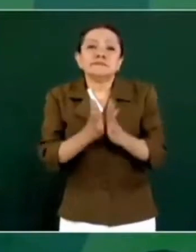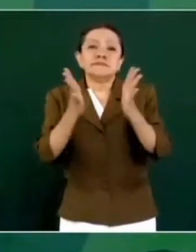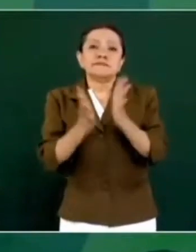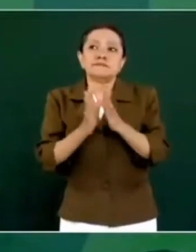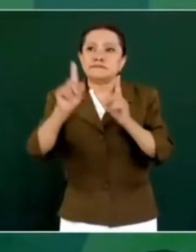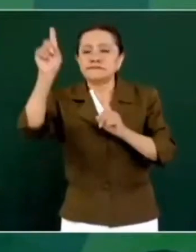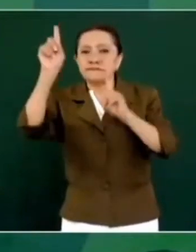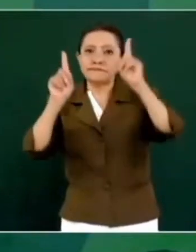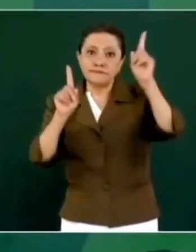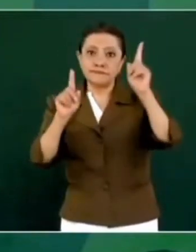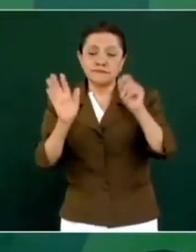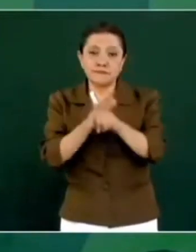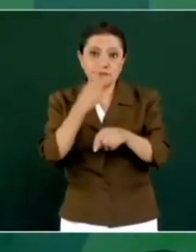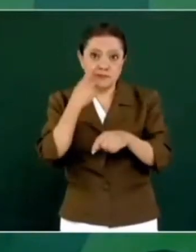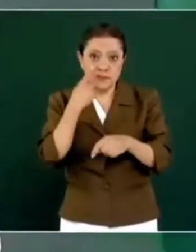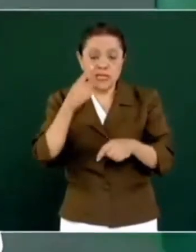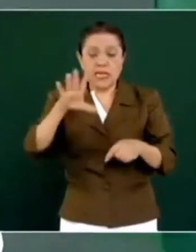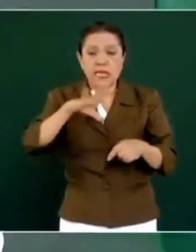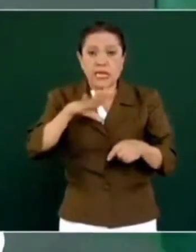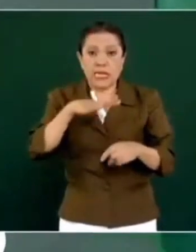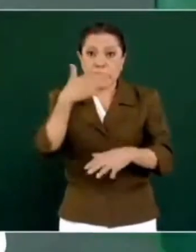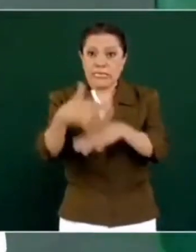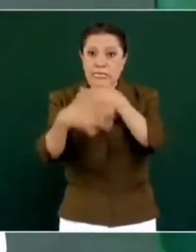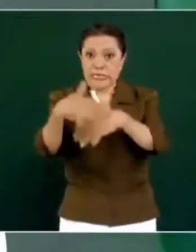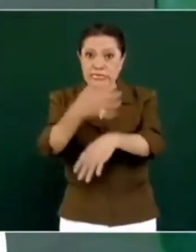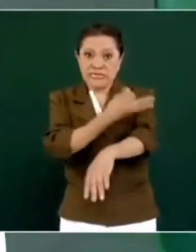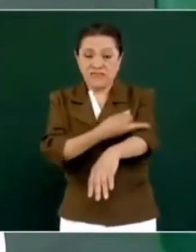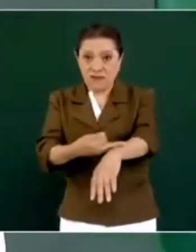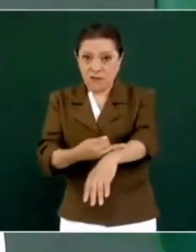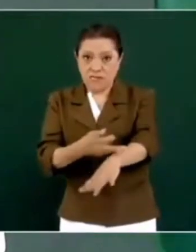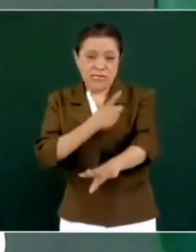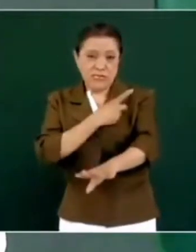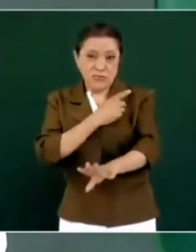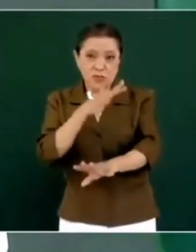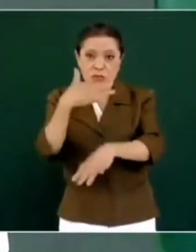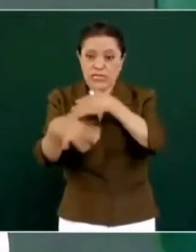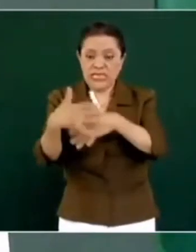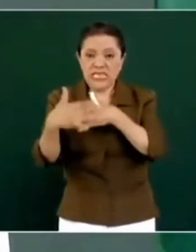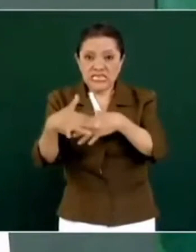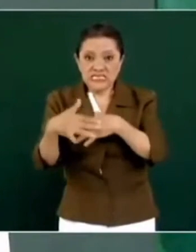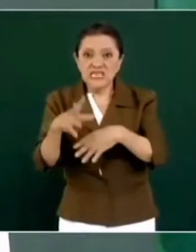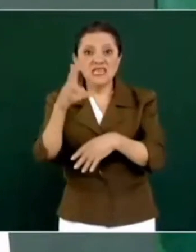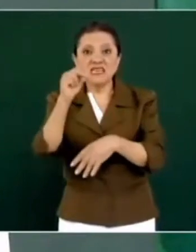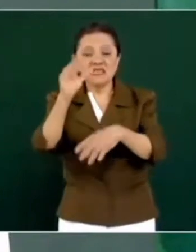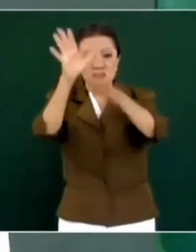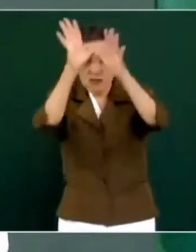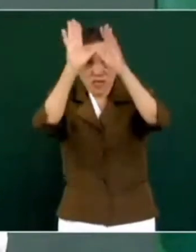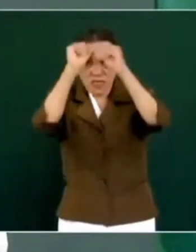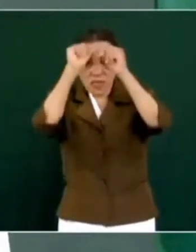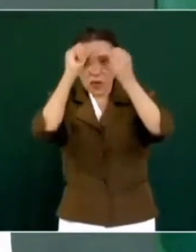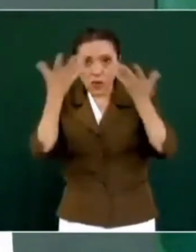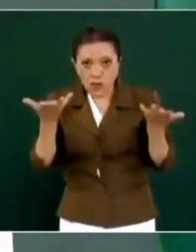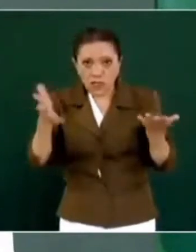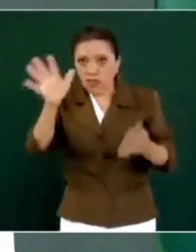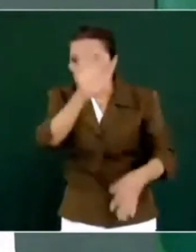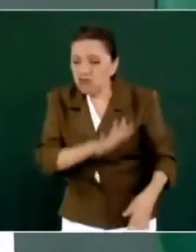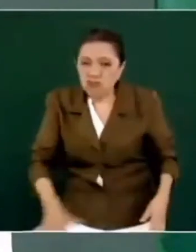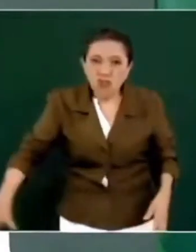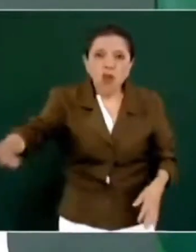familias, 15, nada más inconformes, de todo